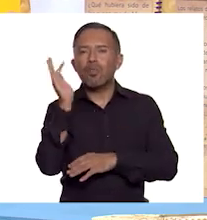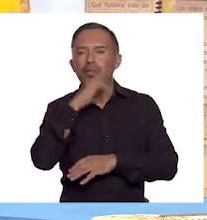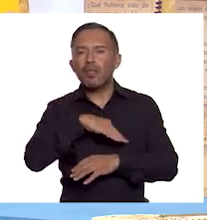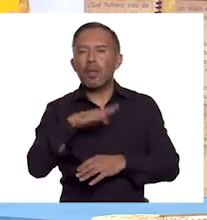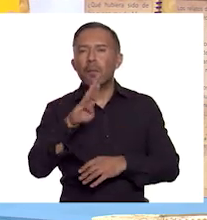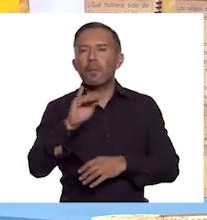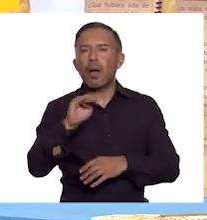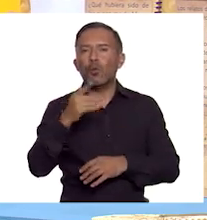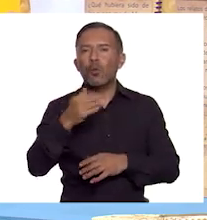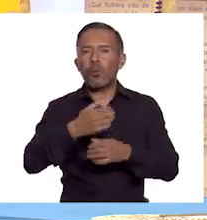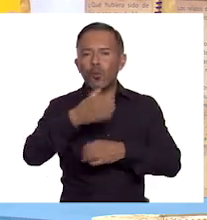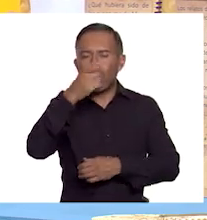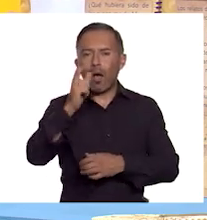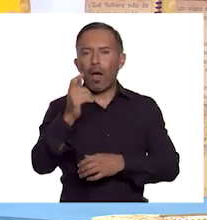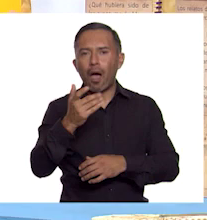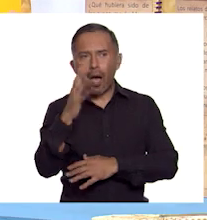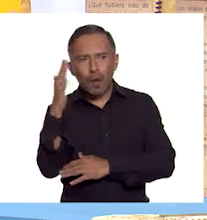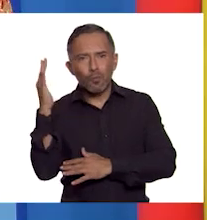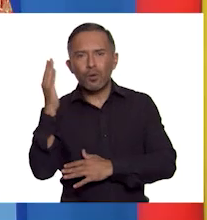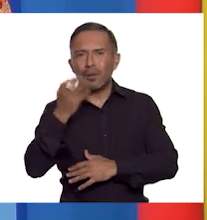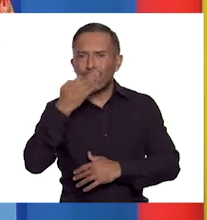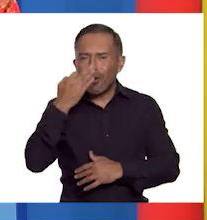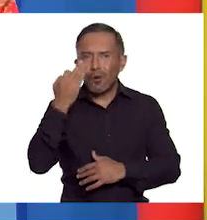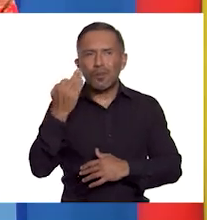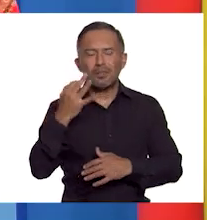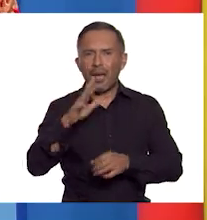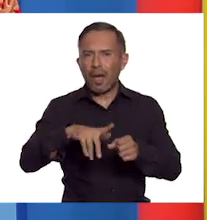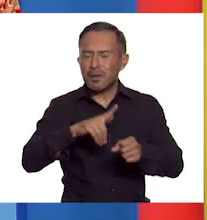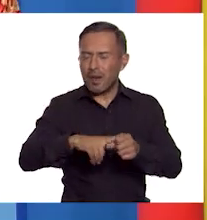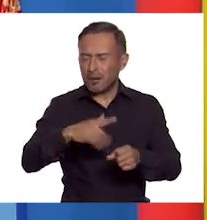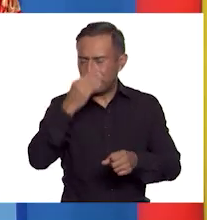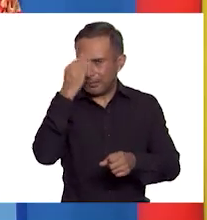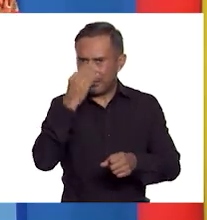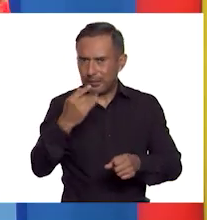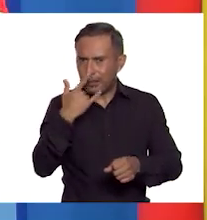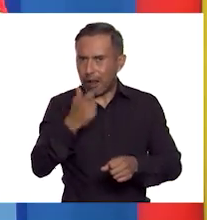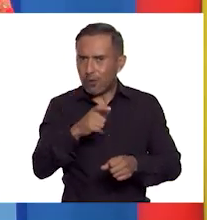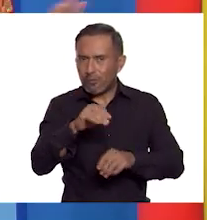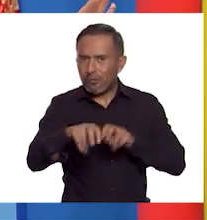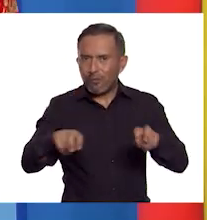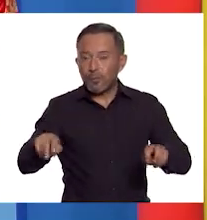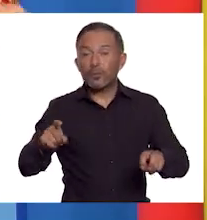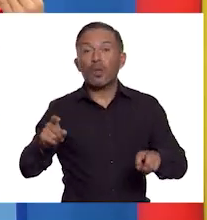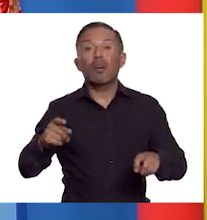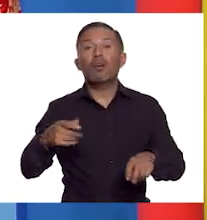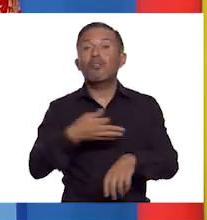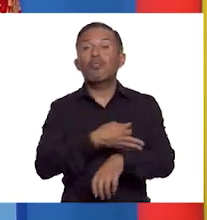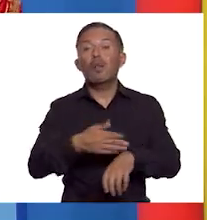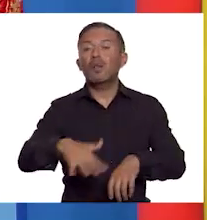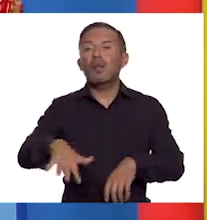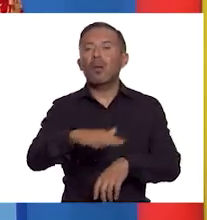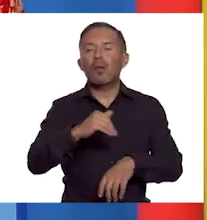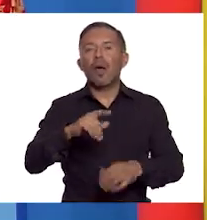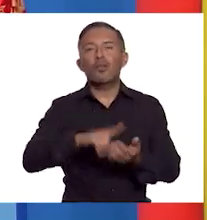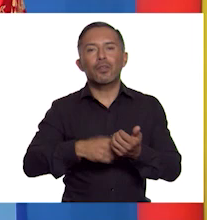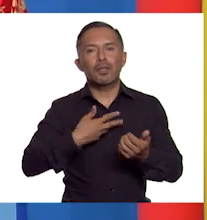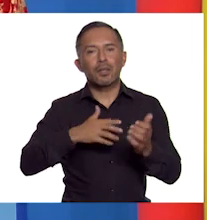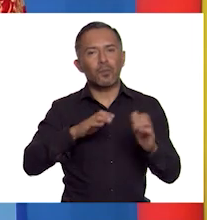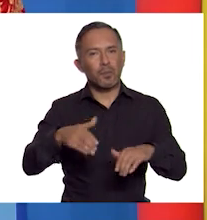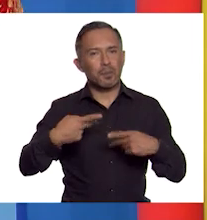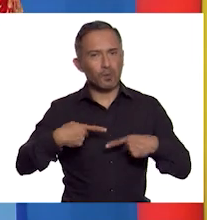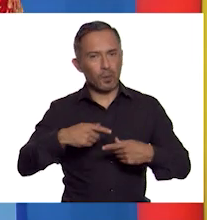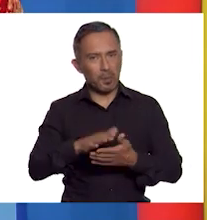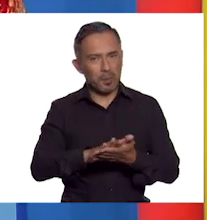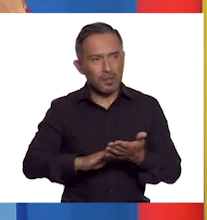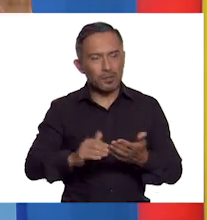flores, fuentes y animales exóticos. Y la corte que le rodea está compuesta por nobles, soldados,